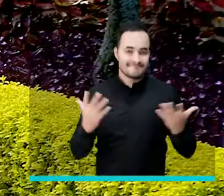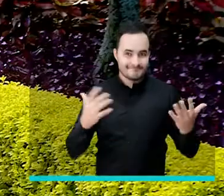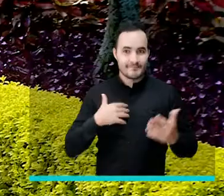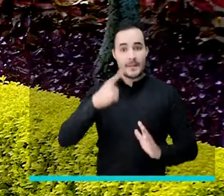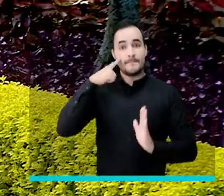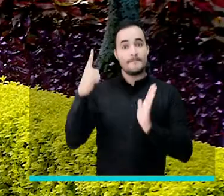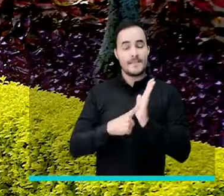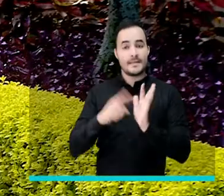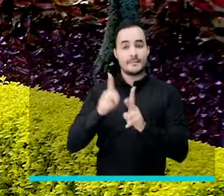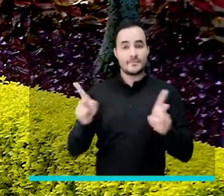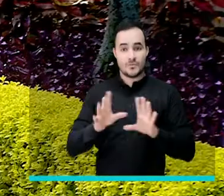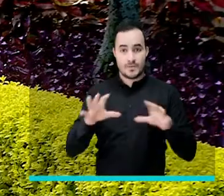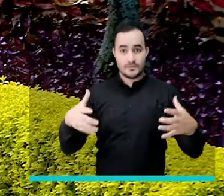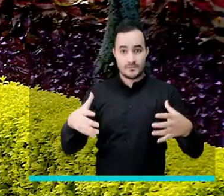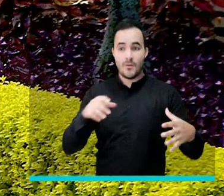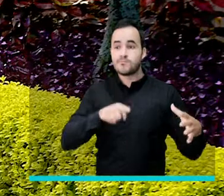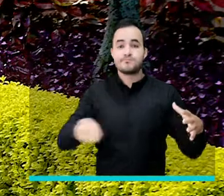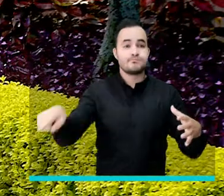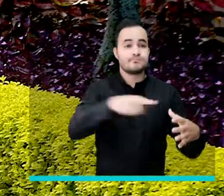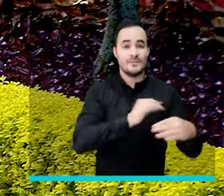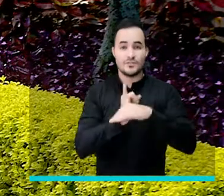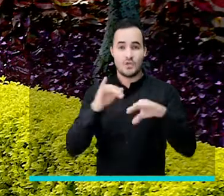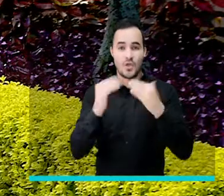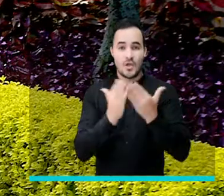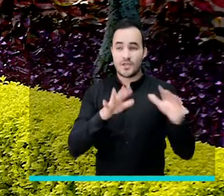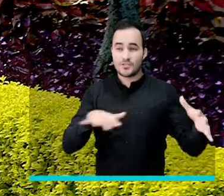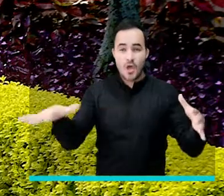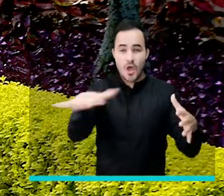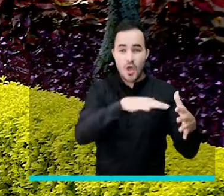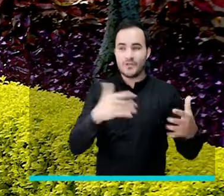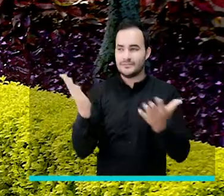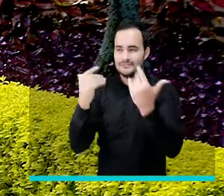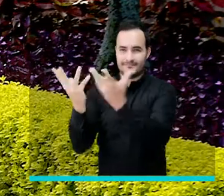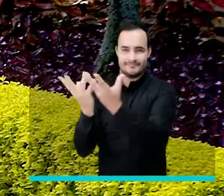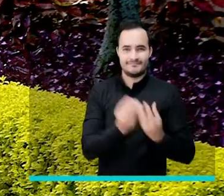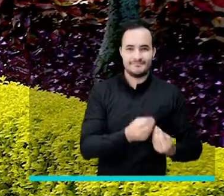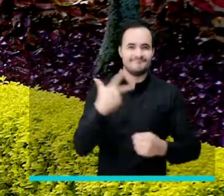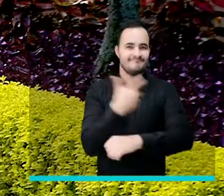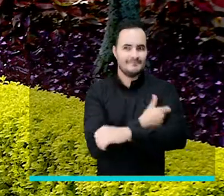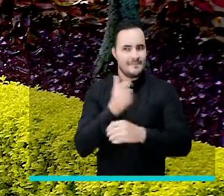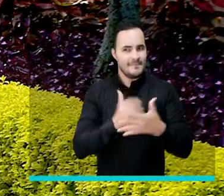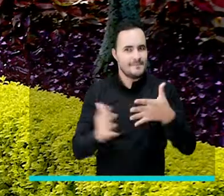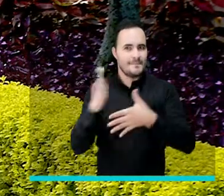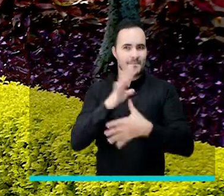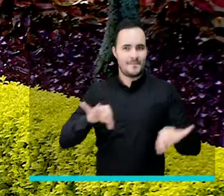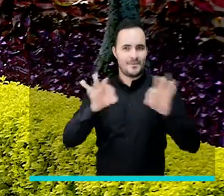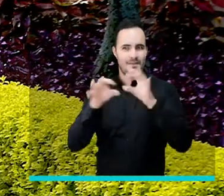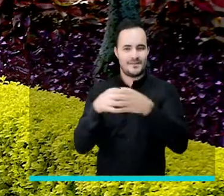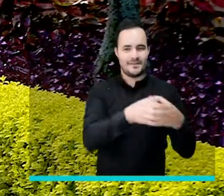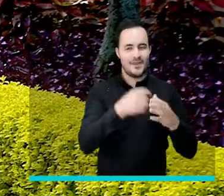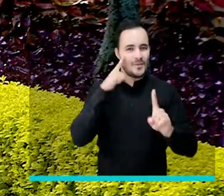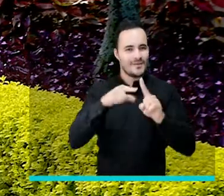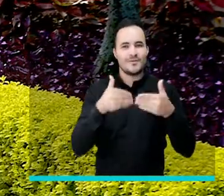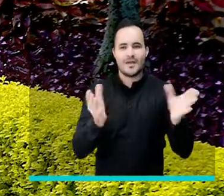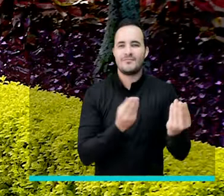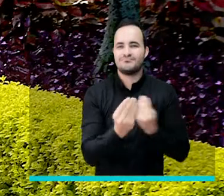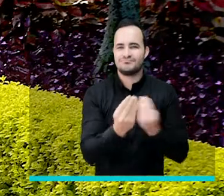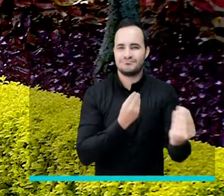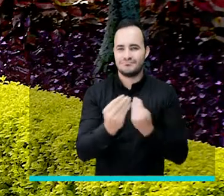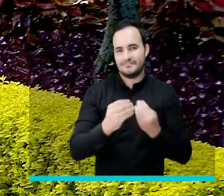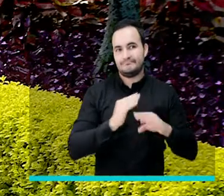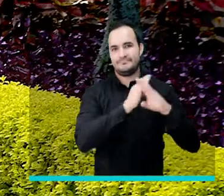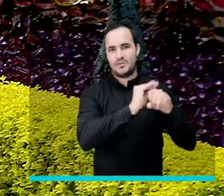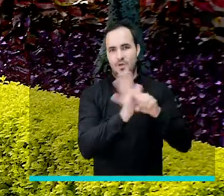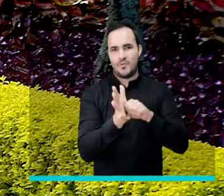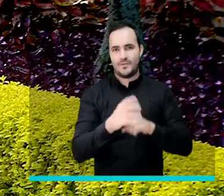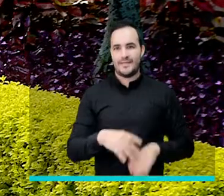Mil integrantes de 17 colegios oficiales de la ciudad fueron priorizados para recibir su primera dosis contra la COVID-19. De esta manera